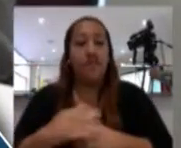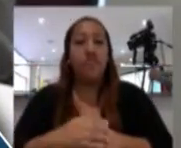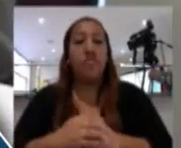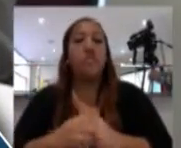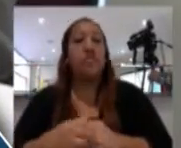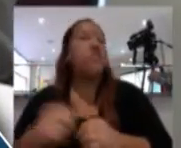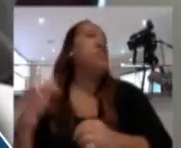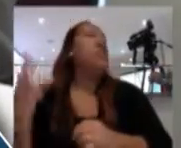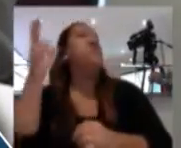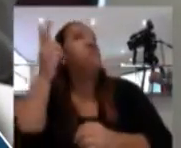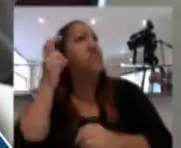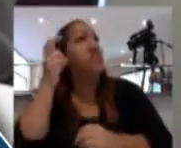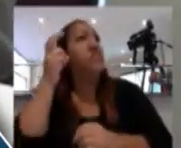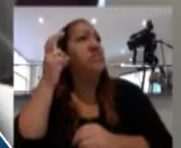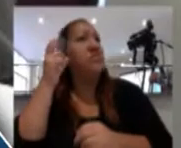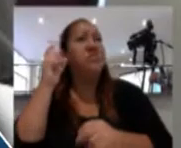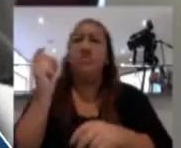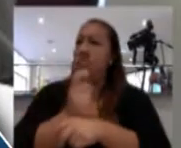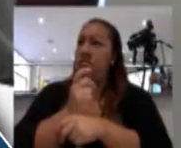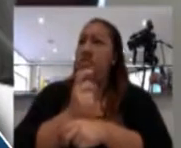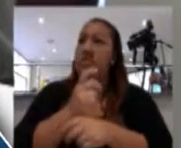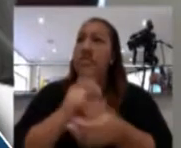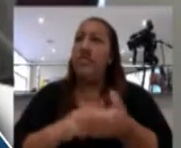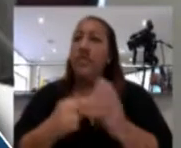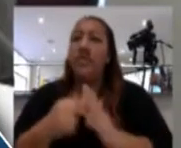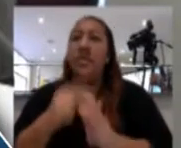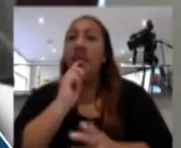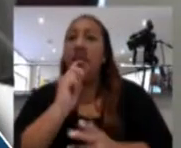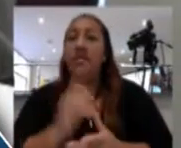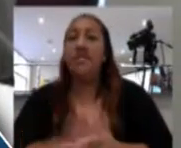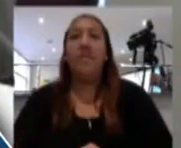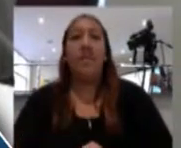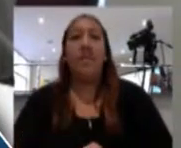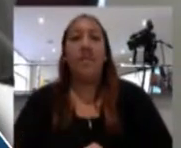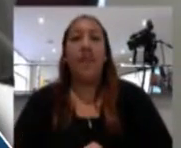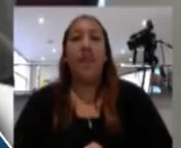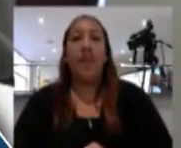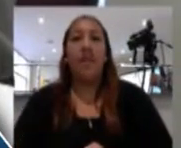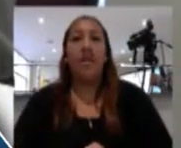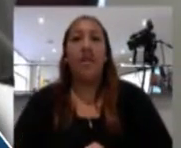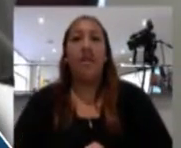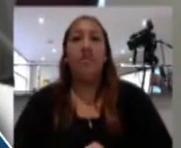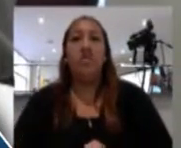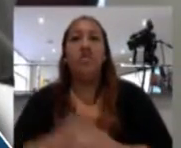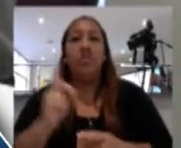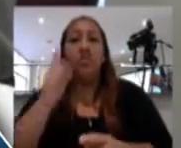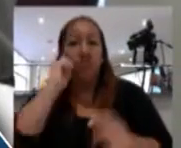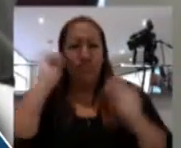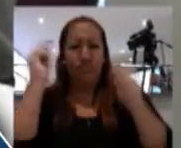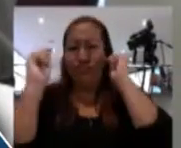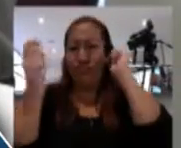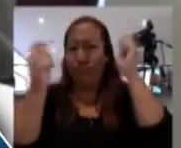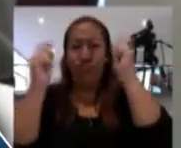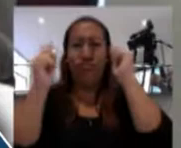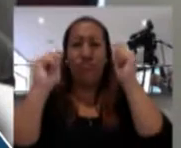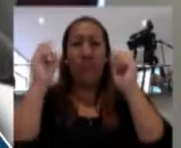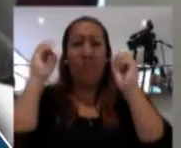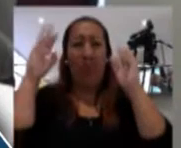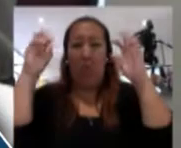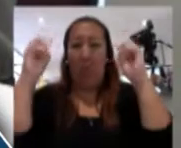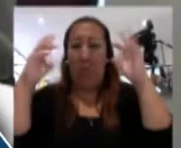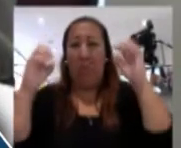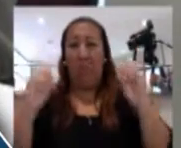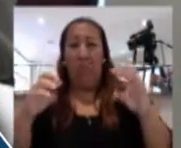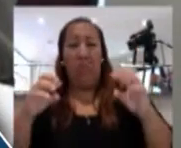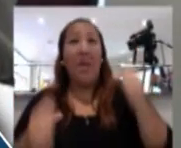que escucho muy rápidamente es un concierto de alarmas de